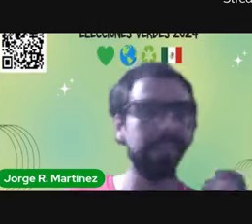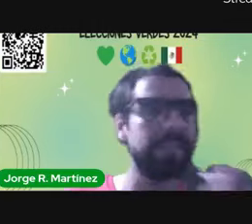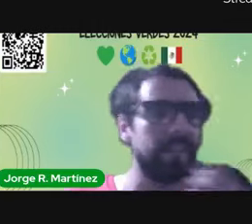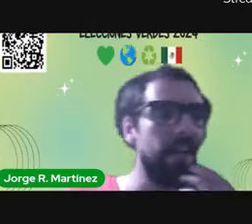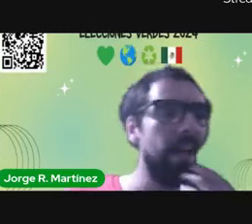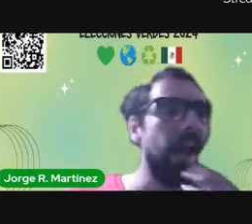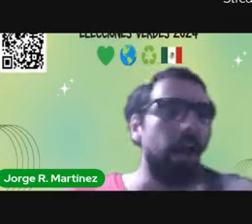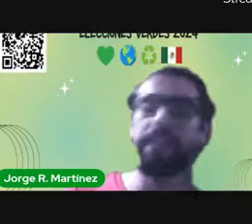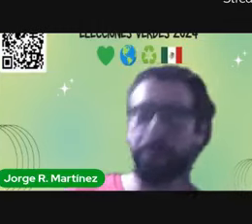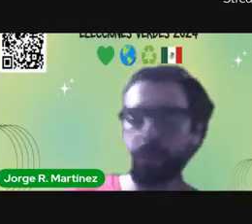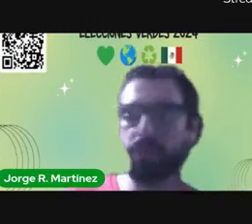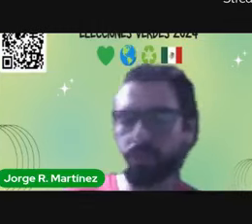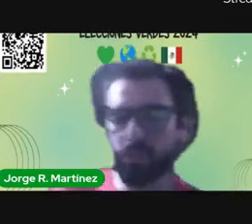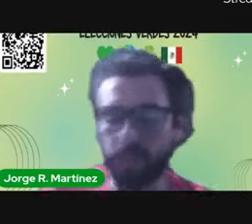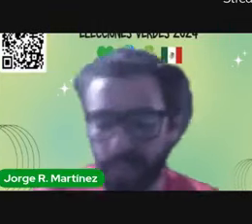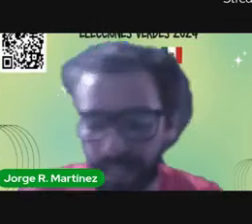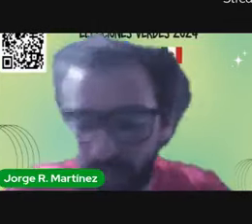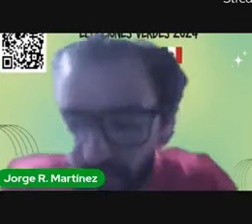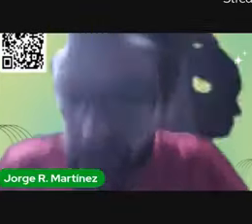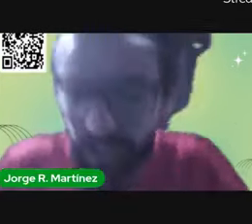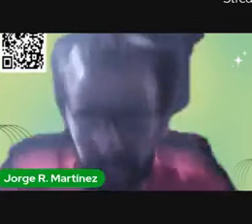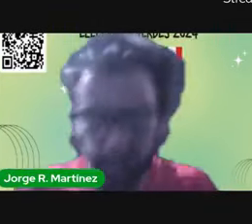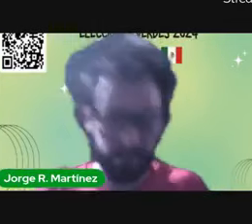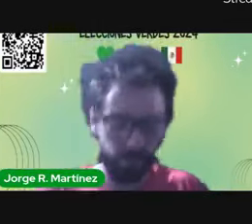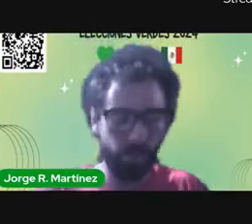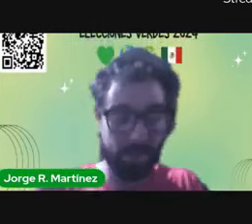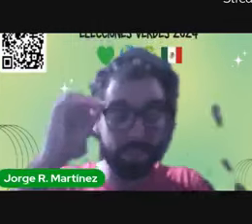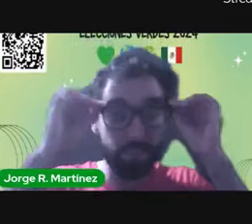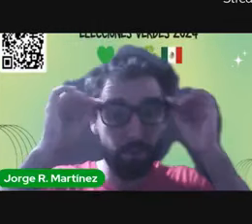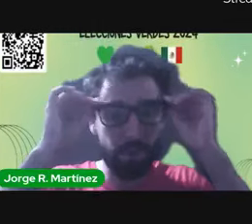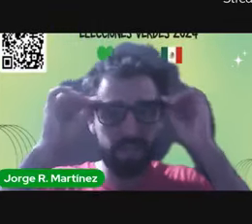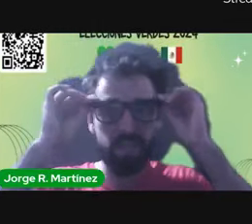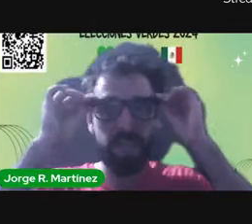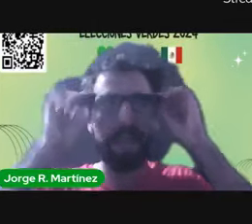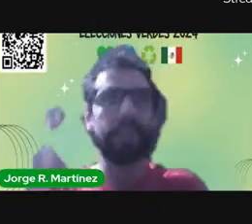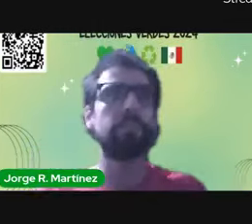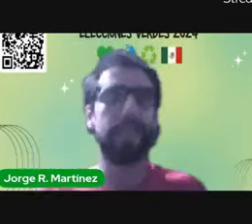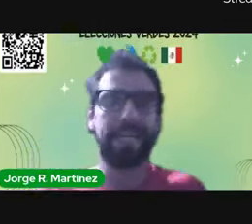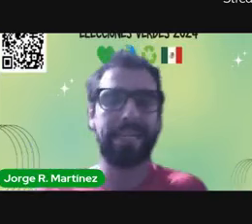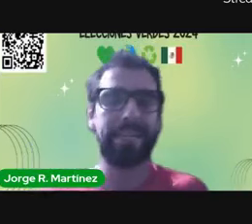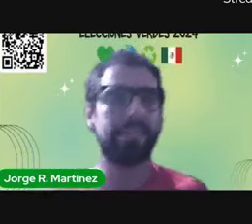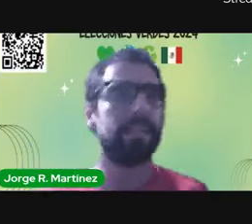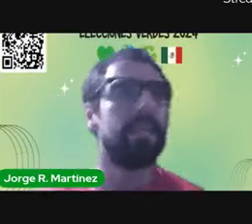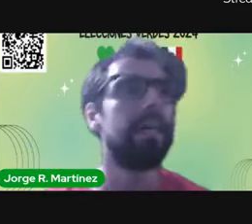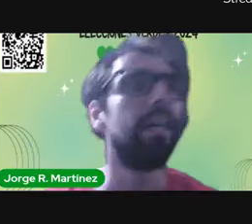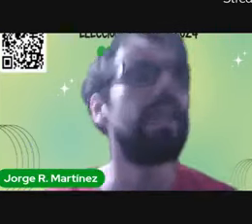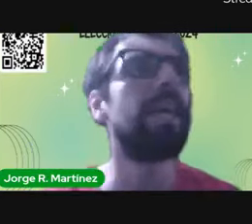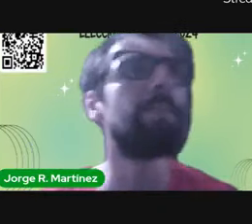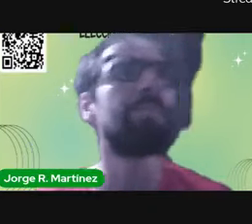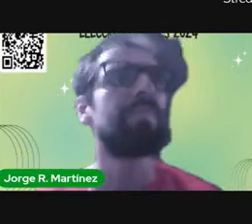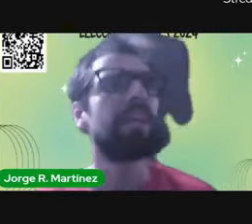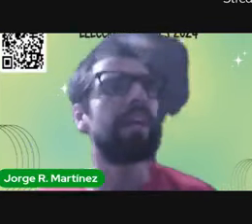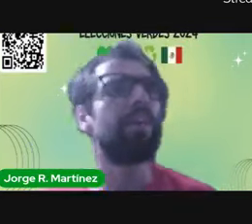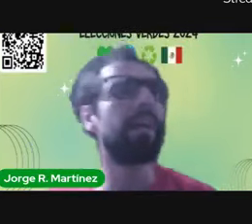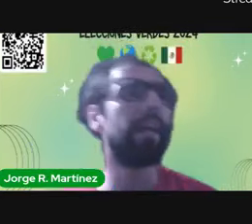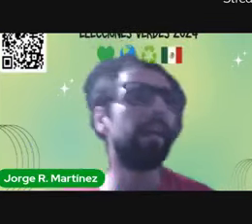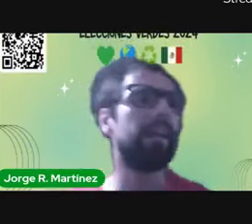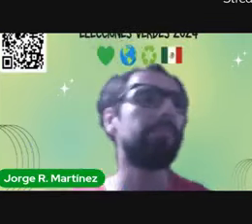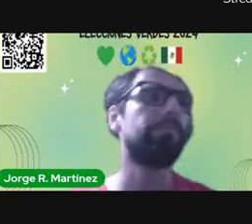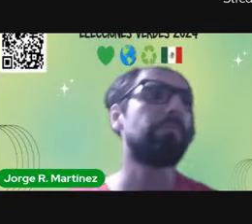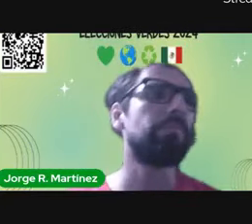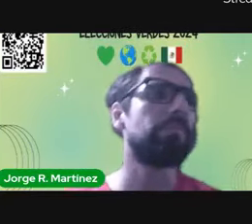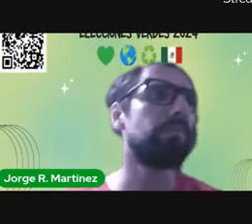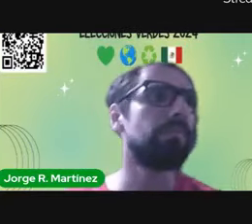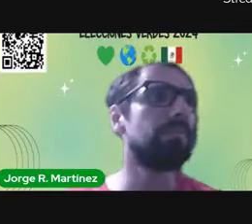en sus casas aunque sí, por otros ratos son nomás el enfoque a que estuviera en casas Creo que